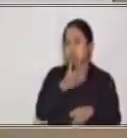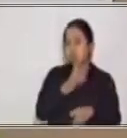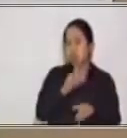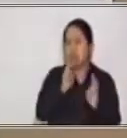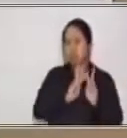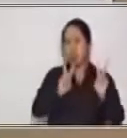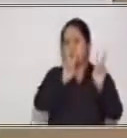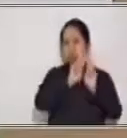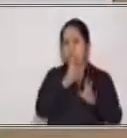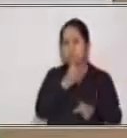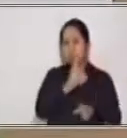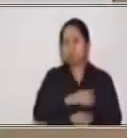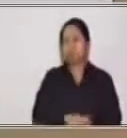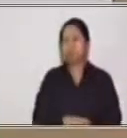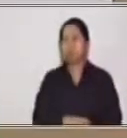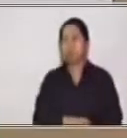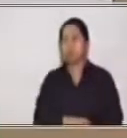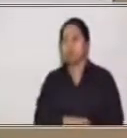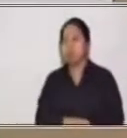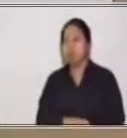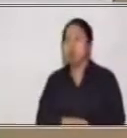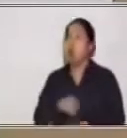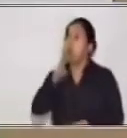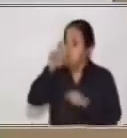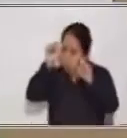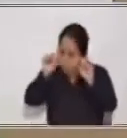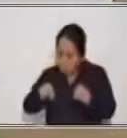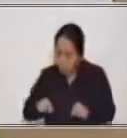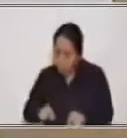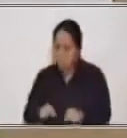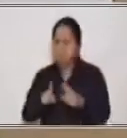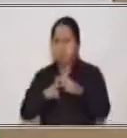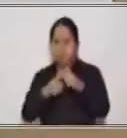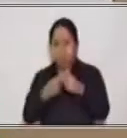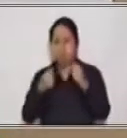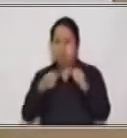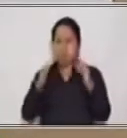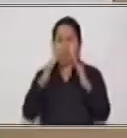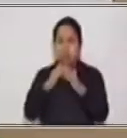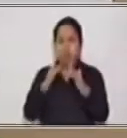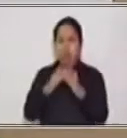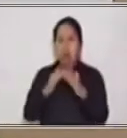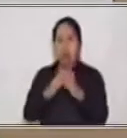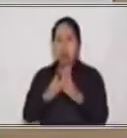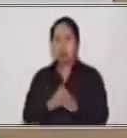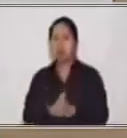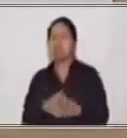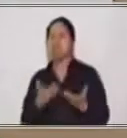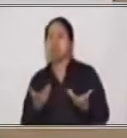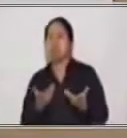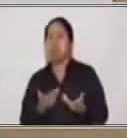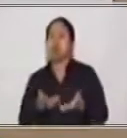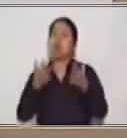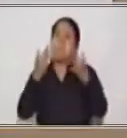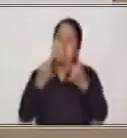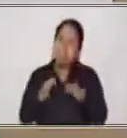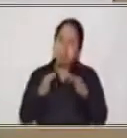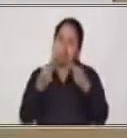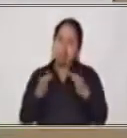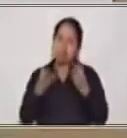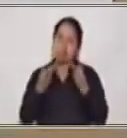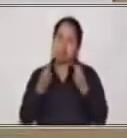tratemos de resolver esta división, tú puedes empezar a hacerla ahí en casita, y vamos a tratar de